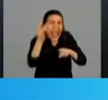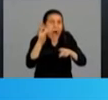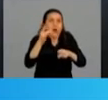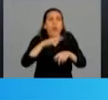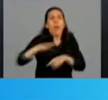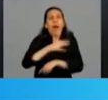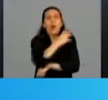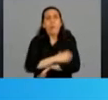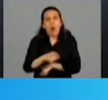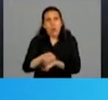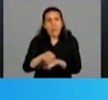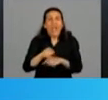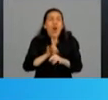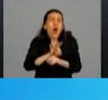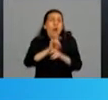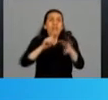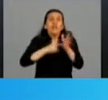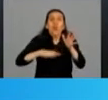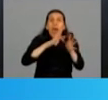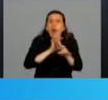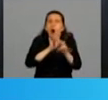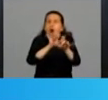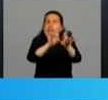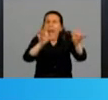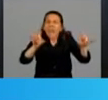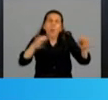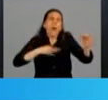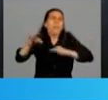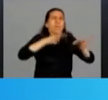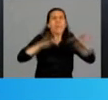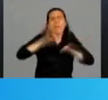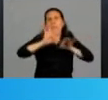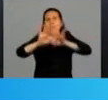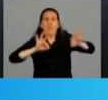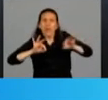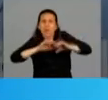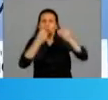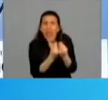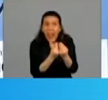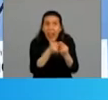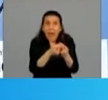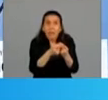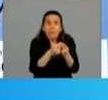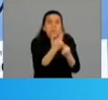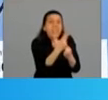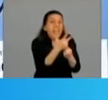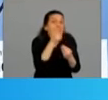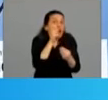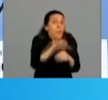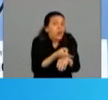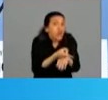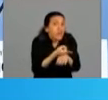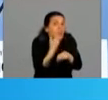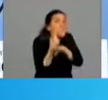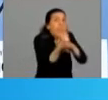De los contagios totales de la ciudad, corregime si me equivoco, hoy lo hablamos, 38% están en barrios